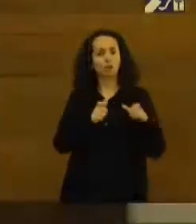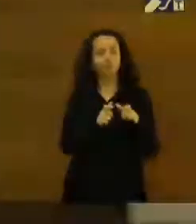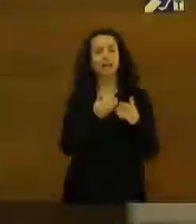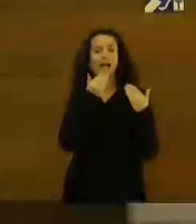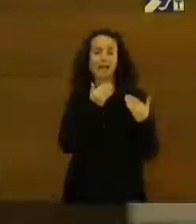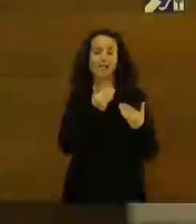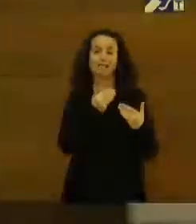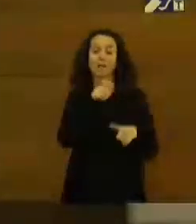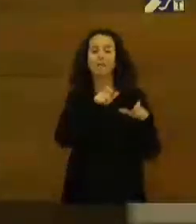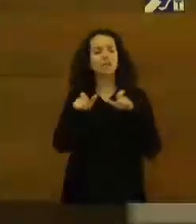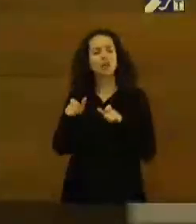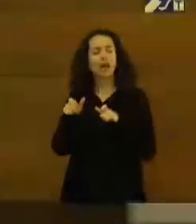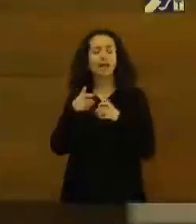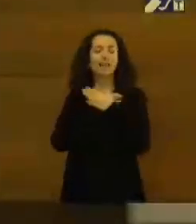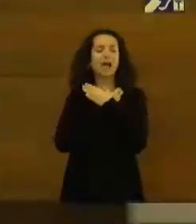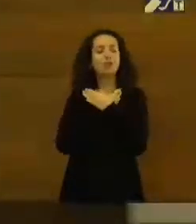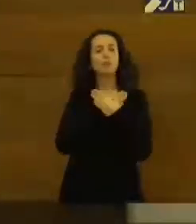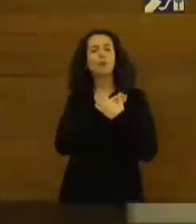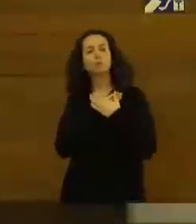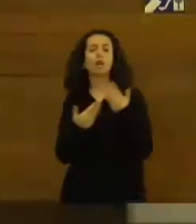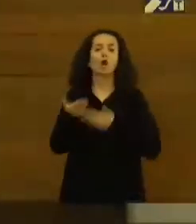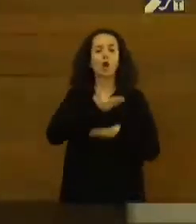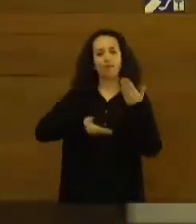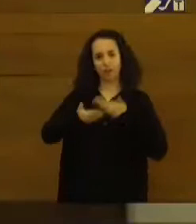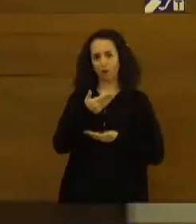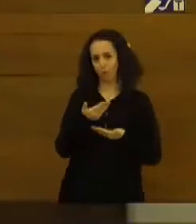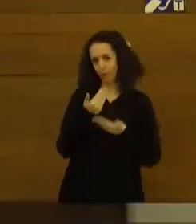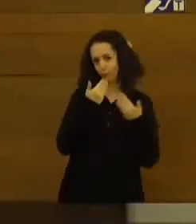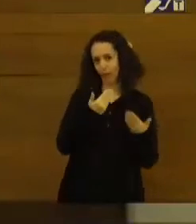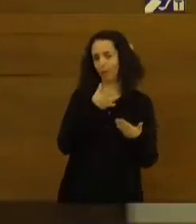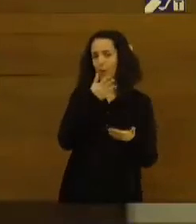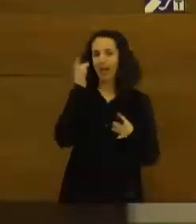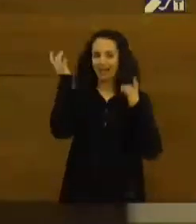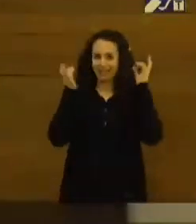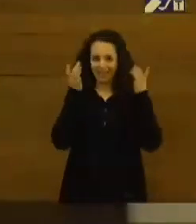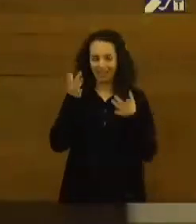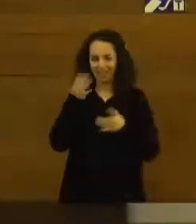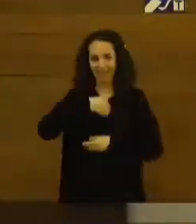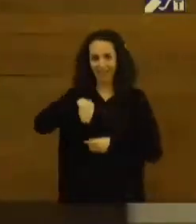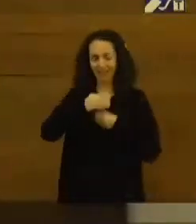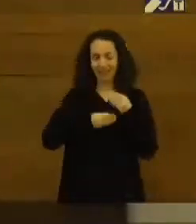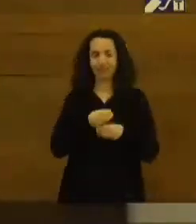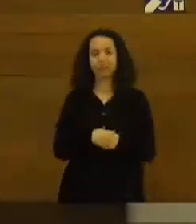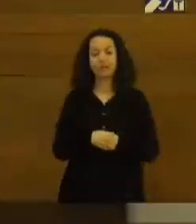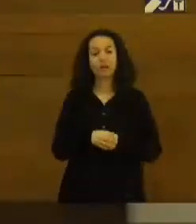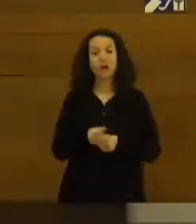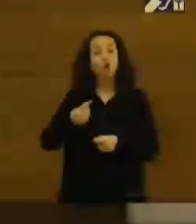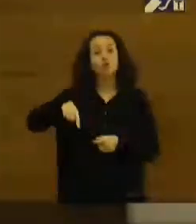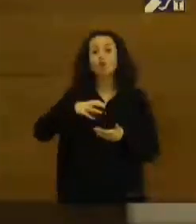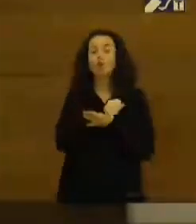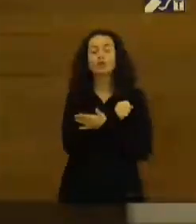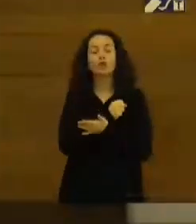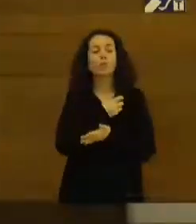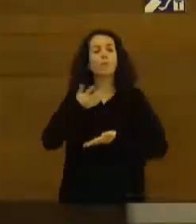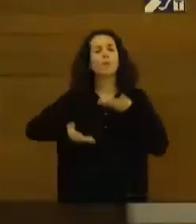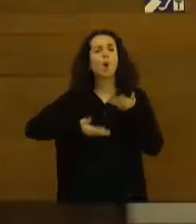Natrogy y las personas que como voluntarios colaboran con nuestras actividades. Todo esto ha promovido que hayamos dado